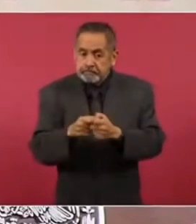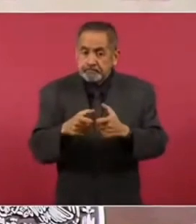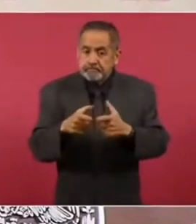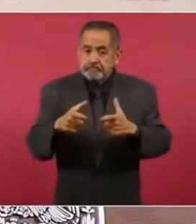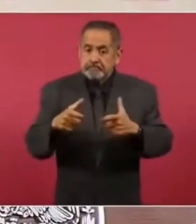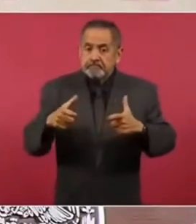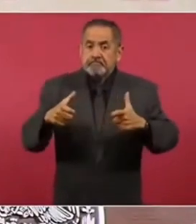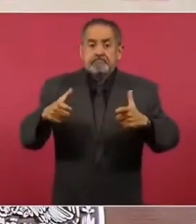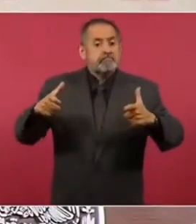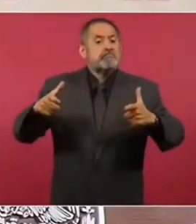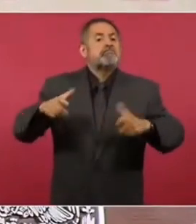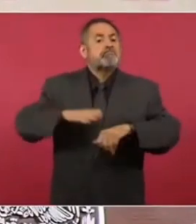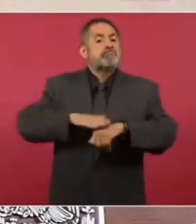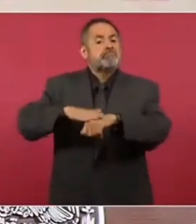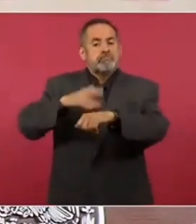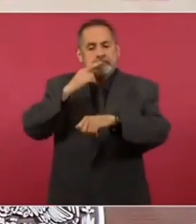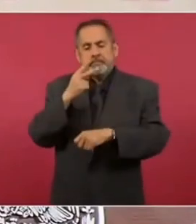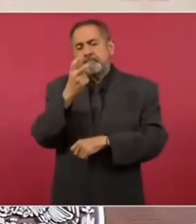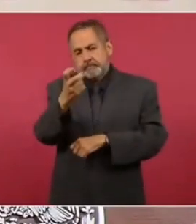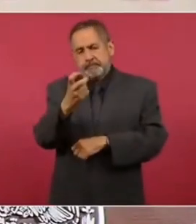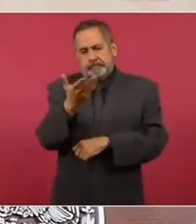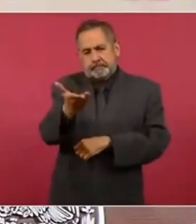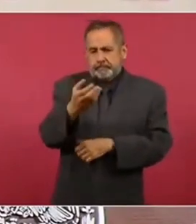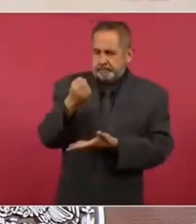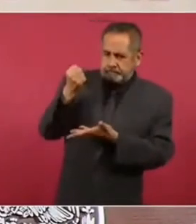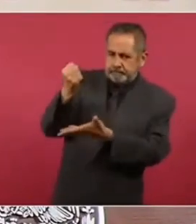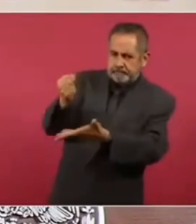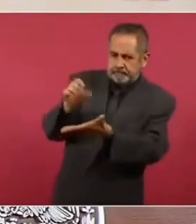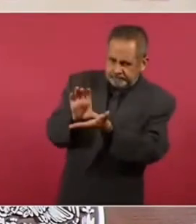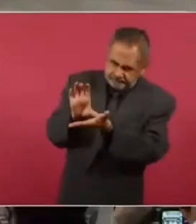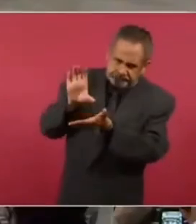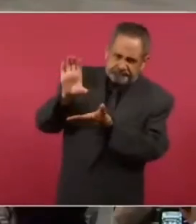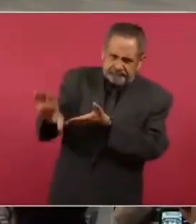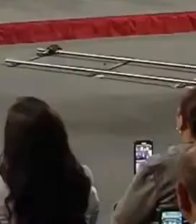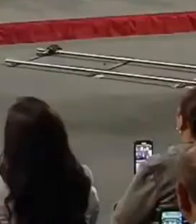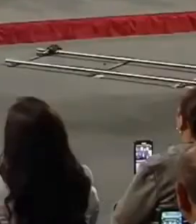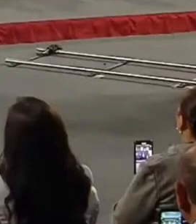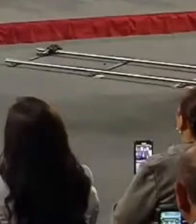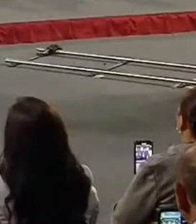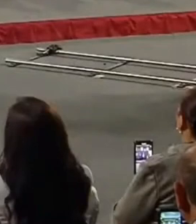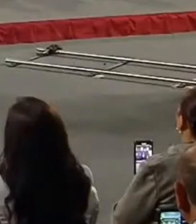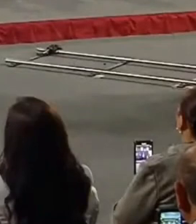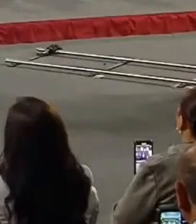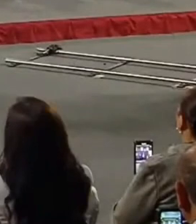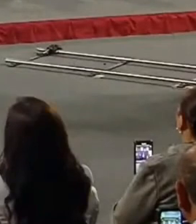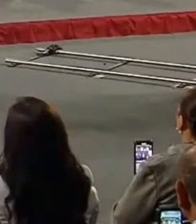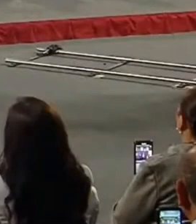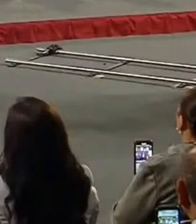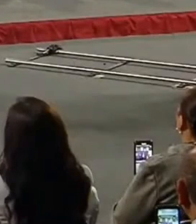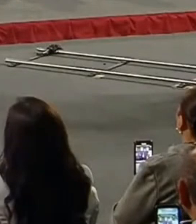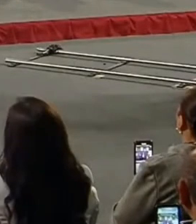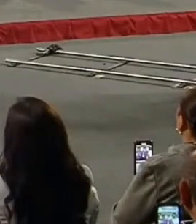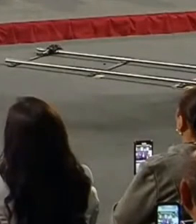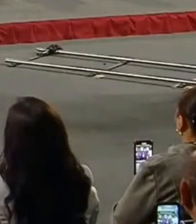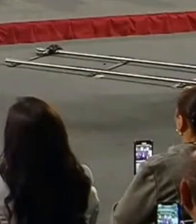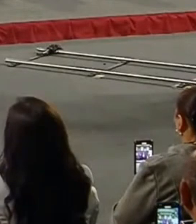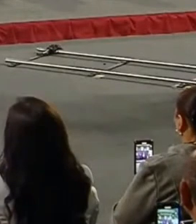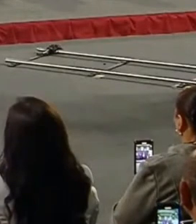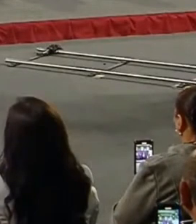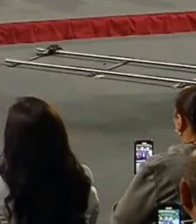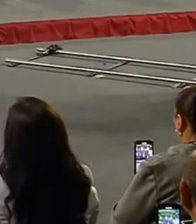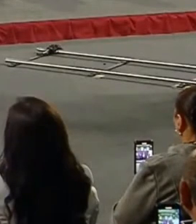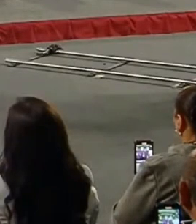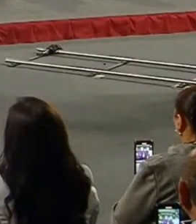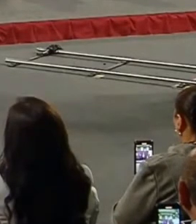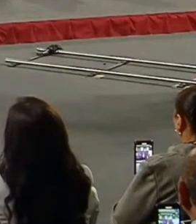aumento. Por ello, le solicito que se destine más presupuesto para mejorar la infraestructura y el equipamiento